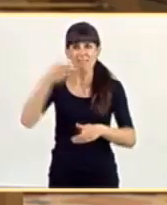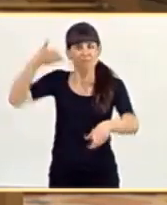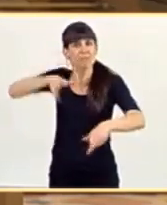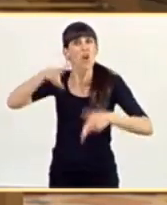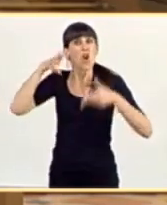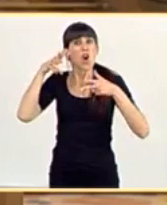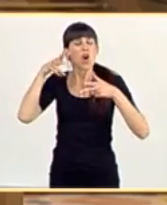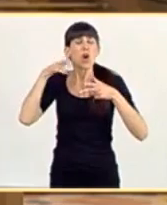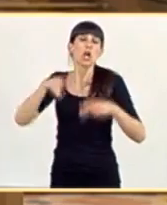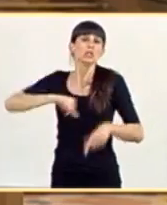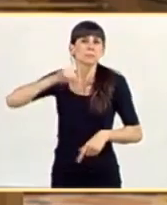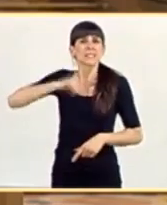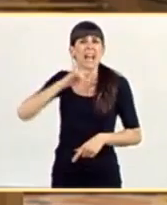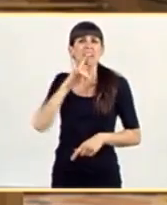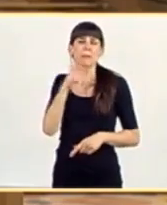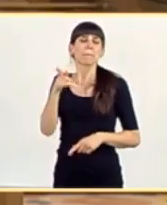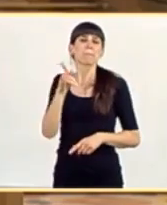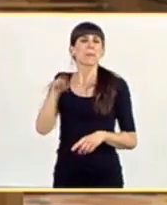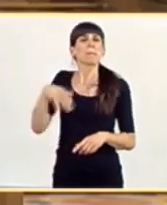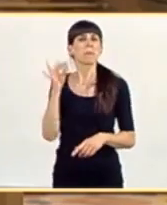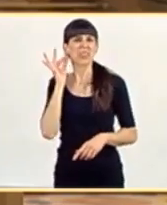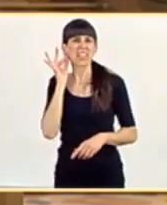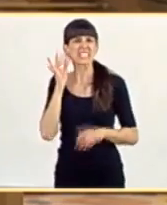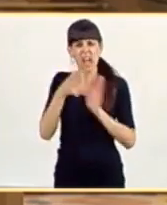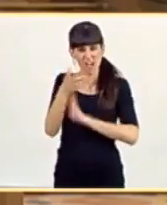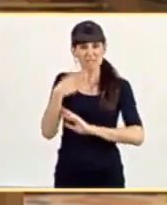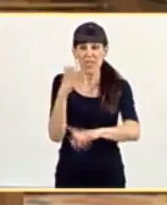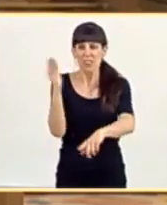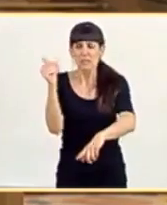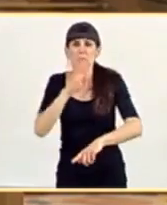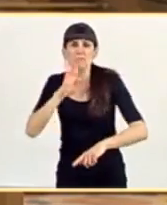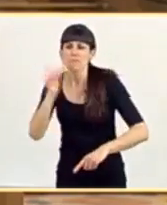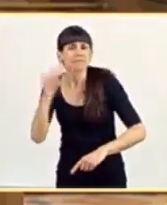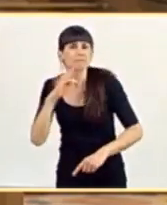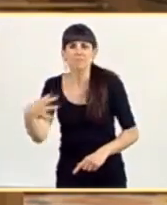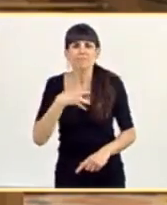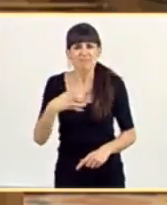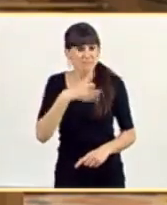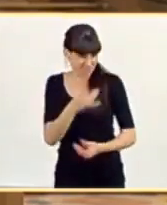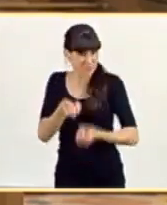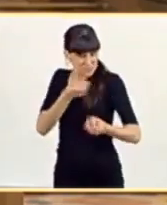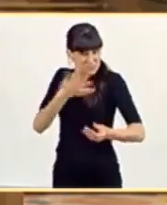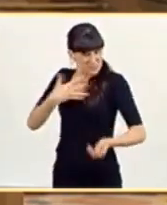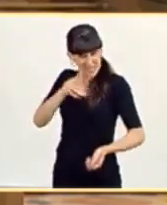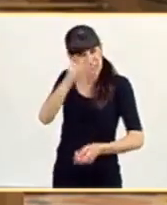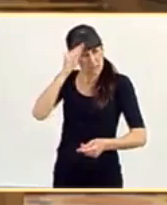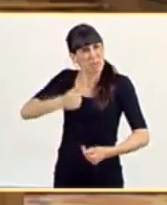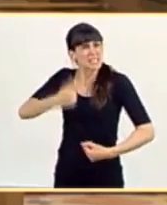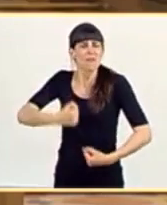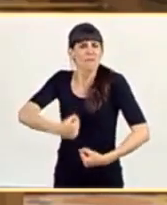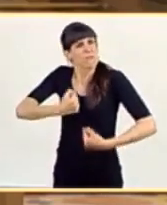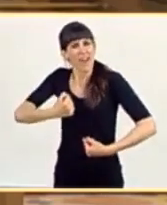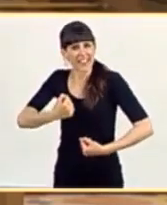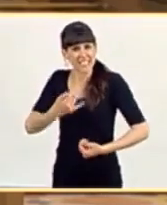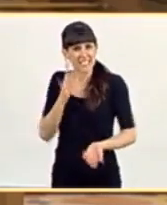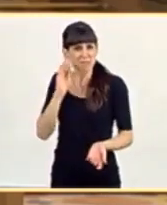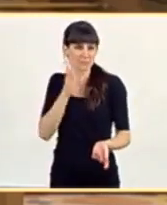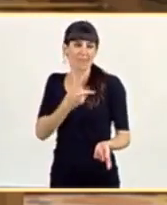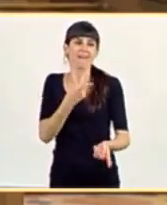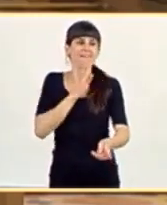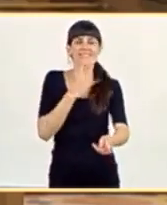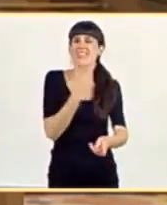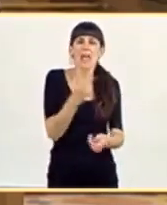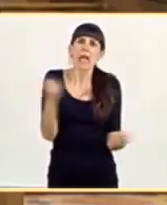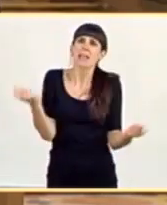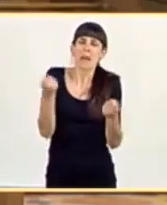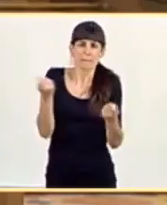el hospital Princesa y que no se pudieron despedir de su madre? ¿Usted cree que salimos más fuertes, como dice su